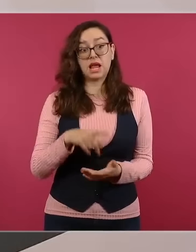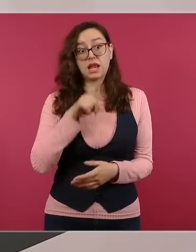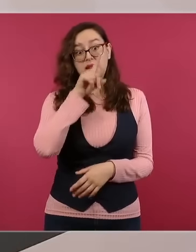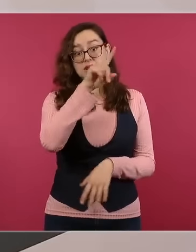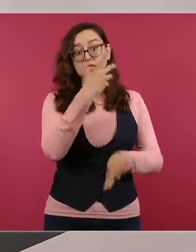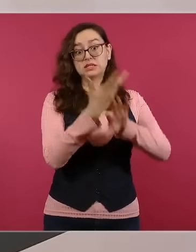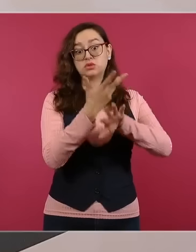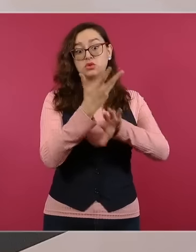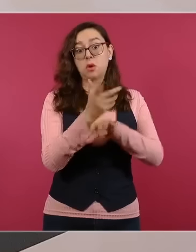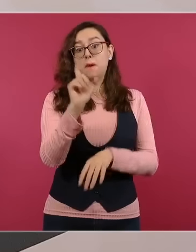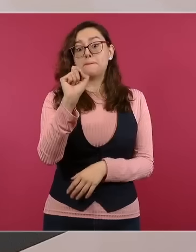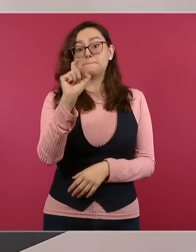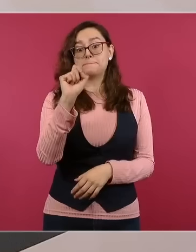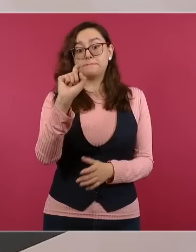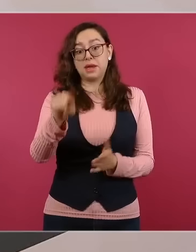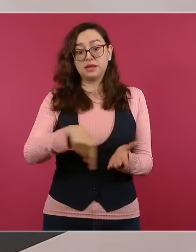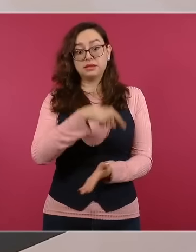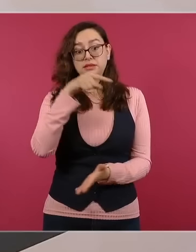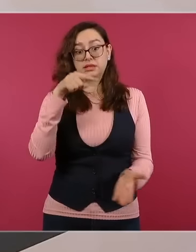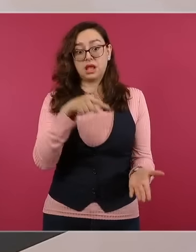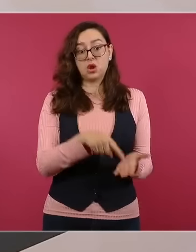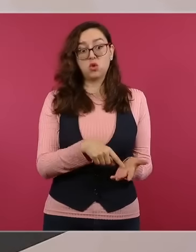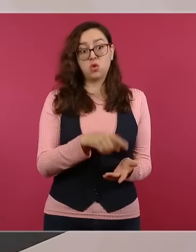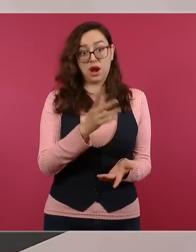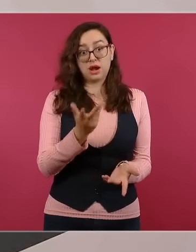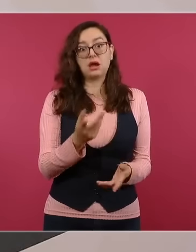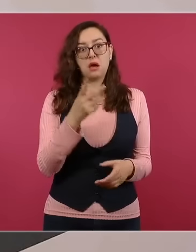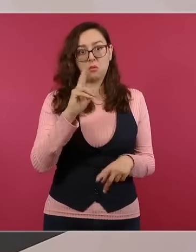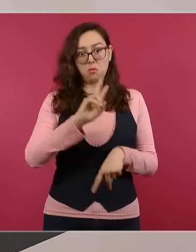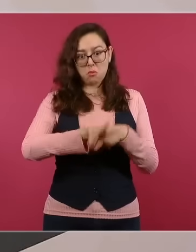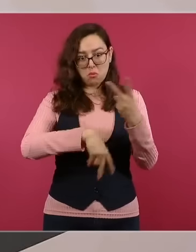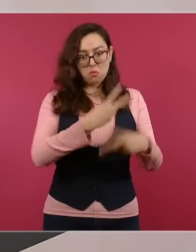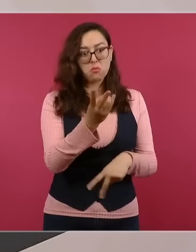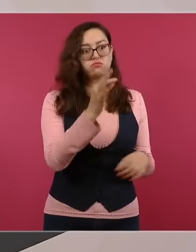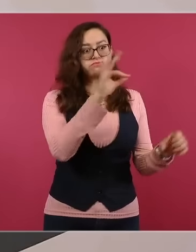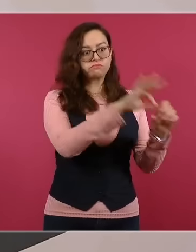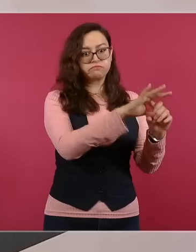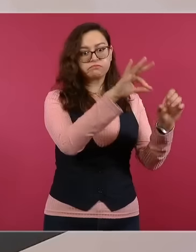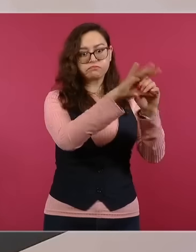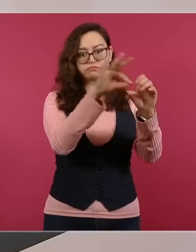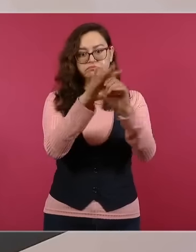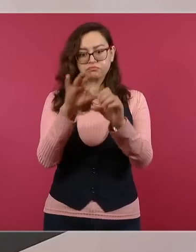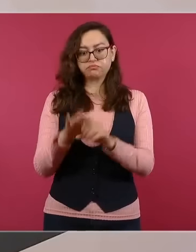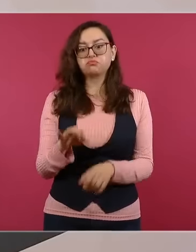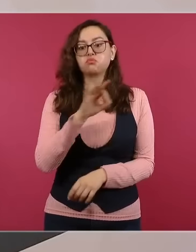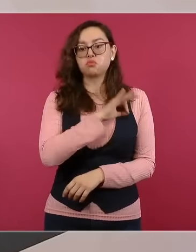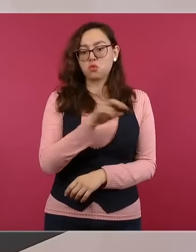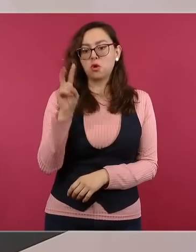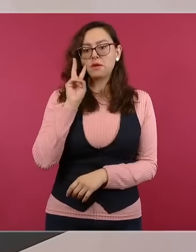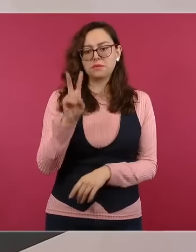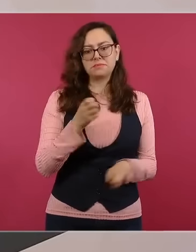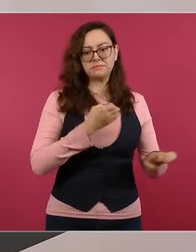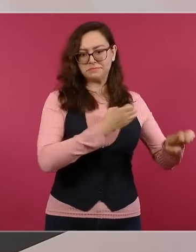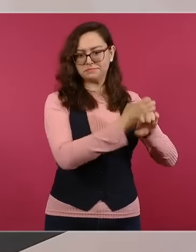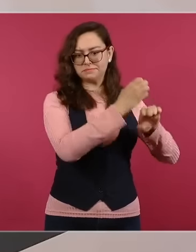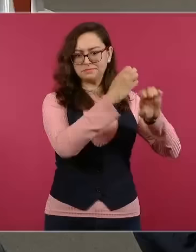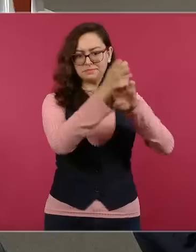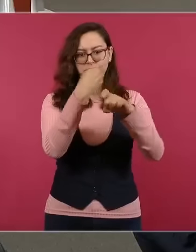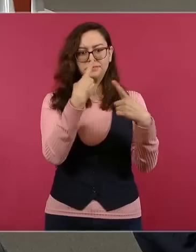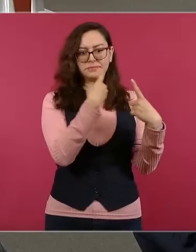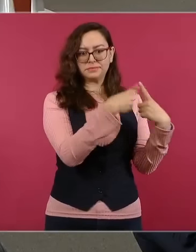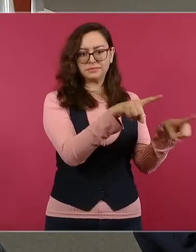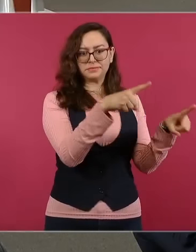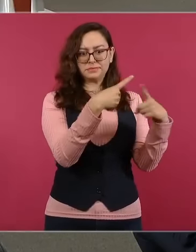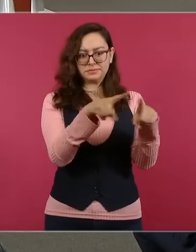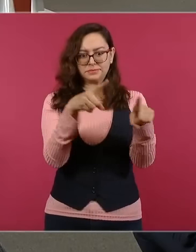Estados Unidos, que aquí están, Atlanta, Chicago, Dallas, Fresno, Houston, Los Ángeles, New Grounds, New York, Oklahoma, Orlando, Phoenix,